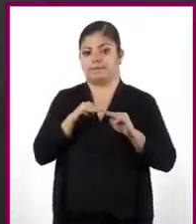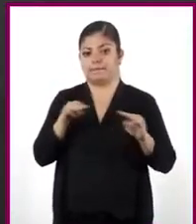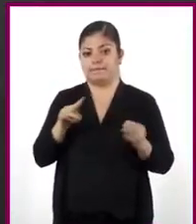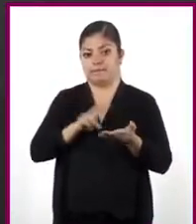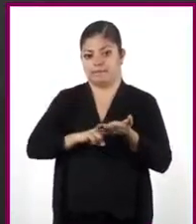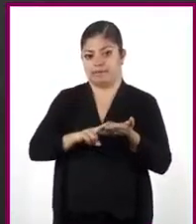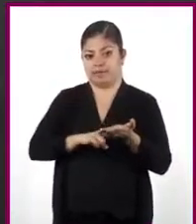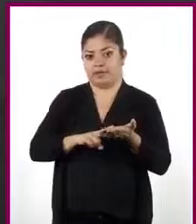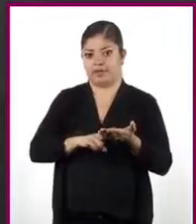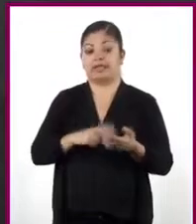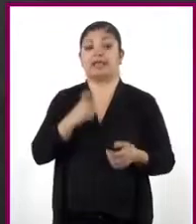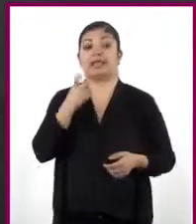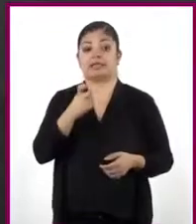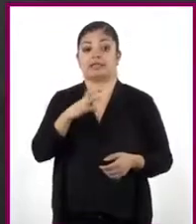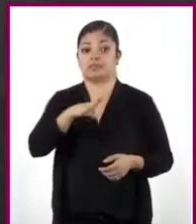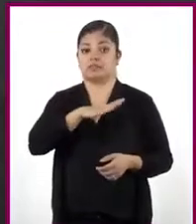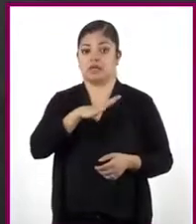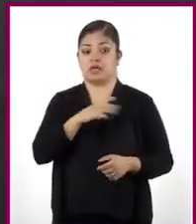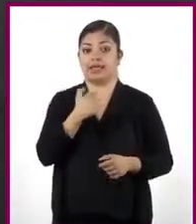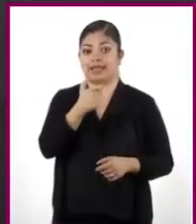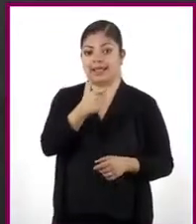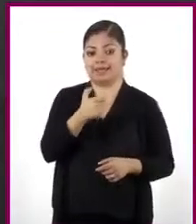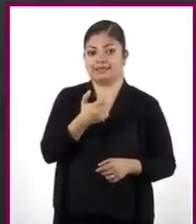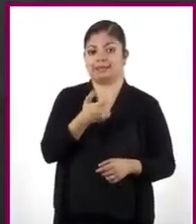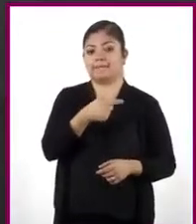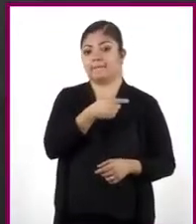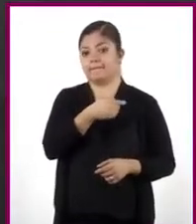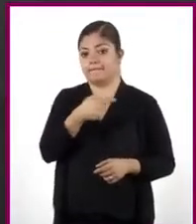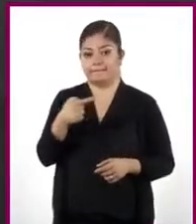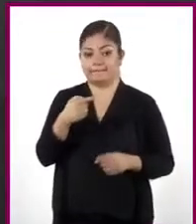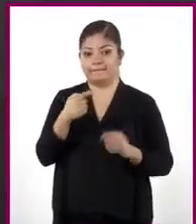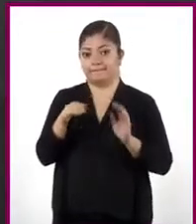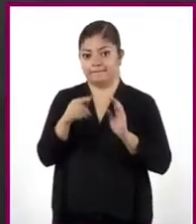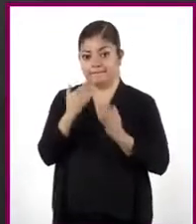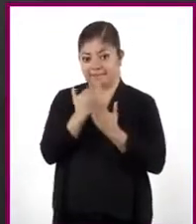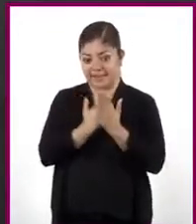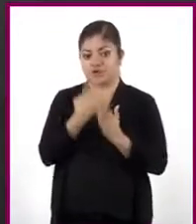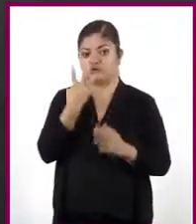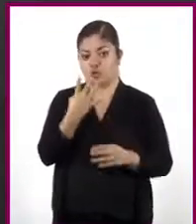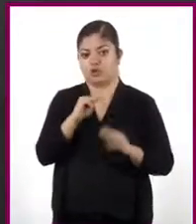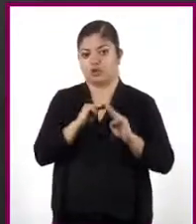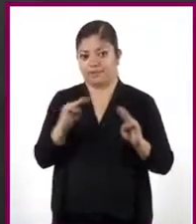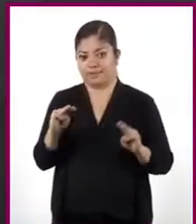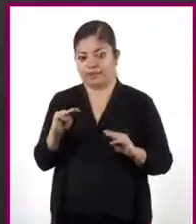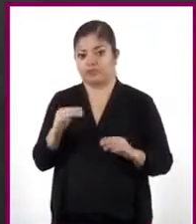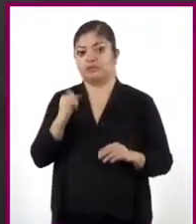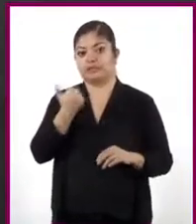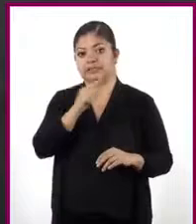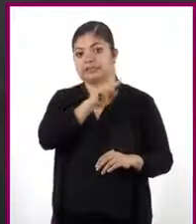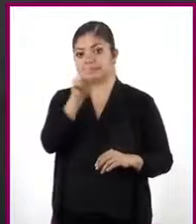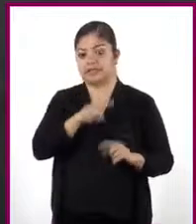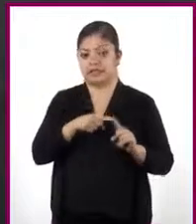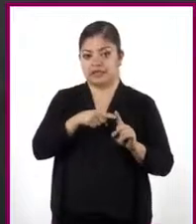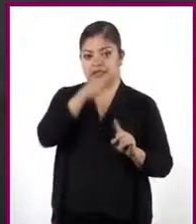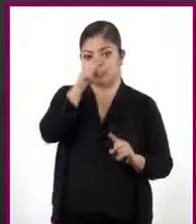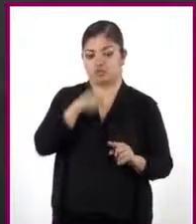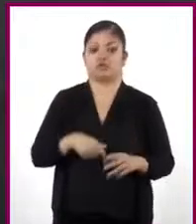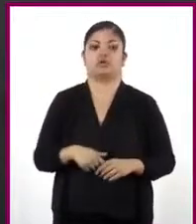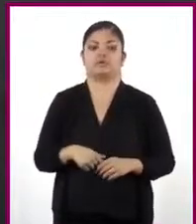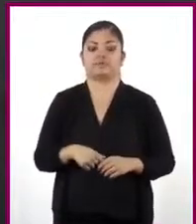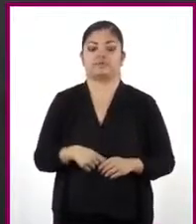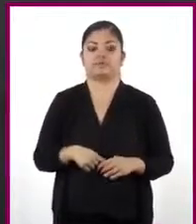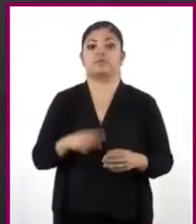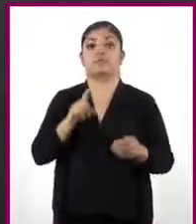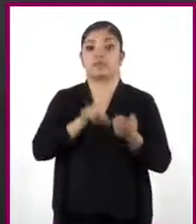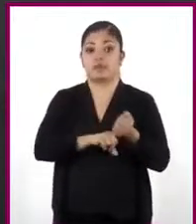Así, obtenemos X menos 4 metros de base y Z metros de altura. De manera